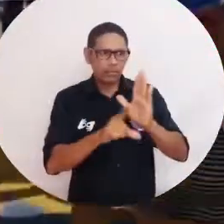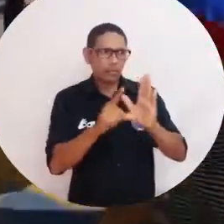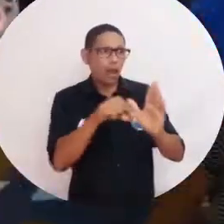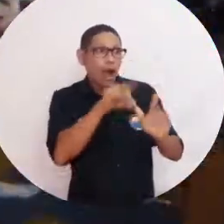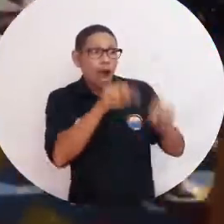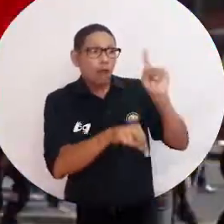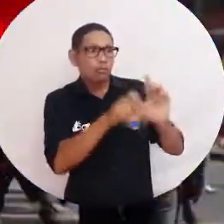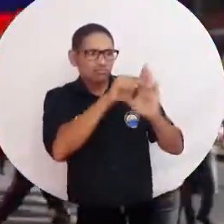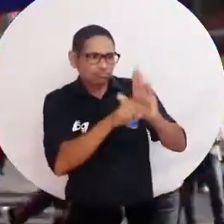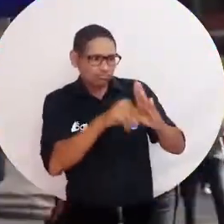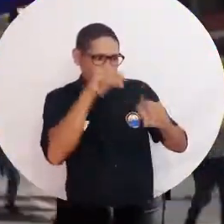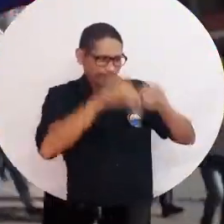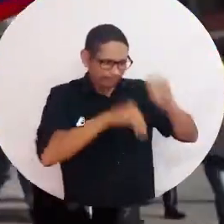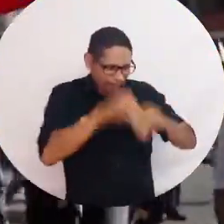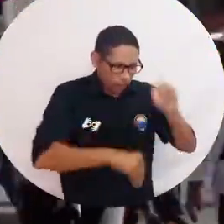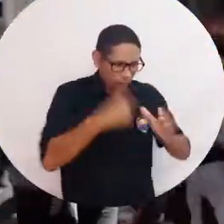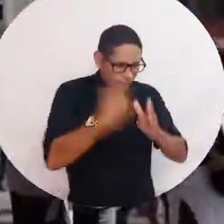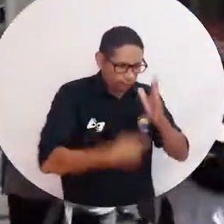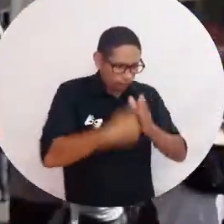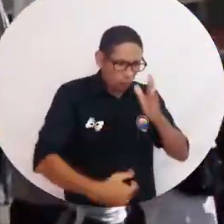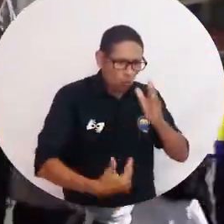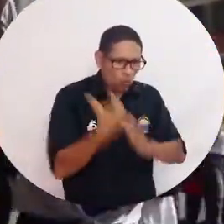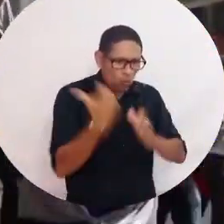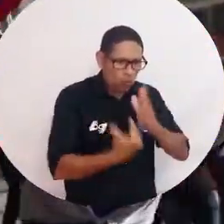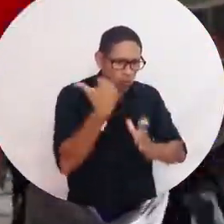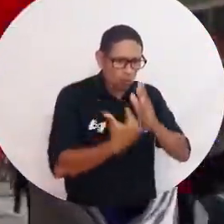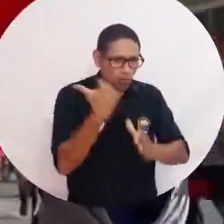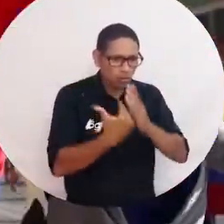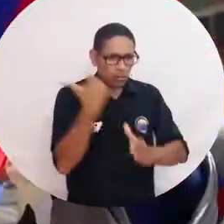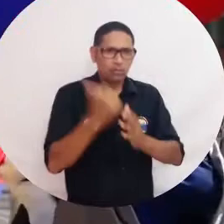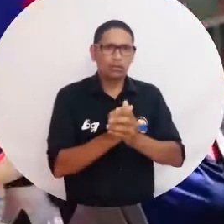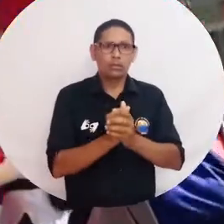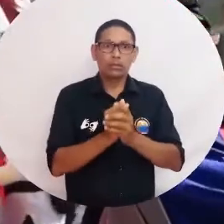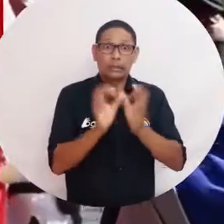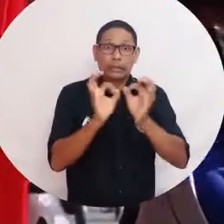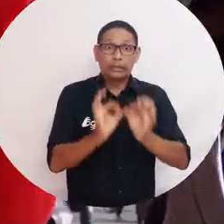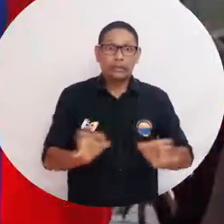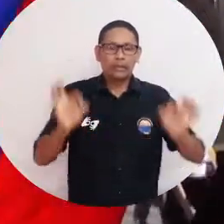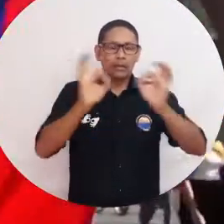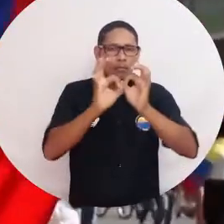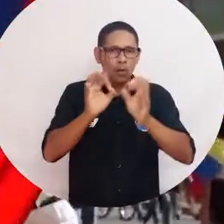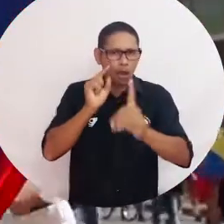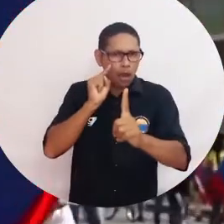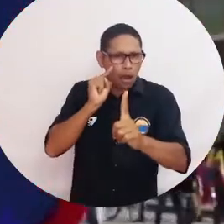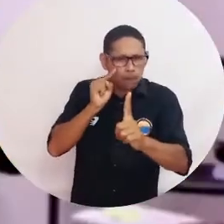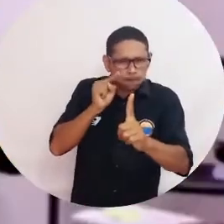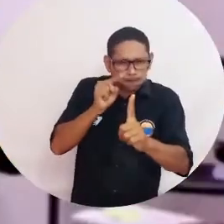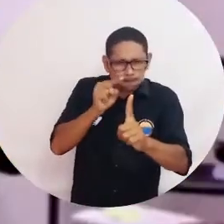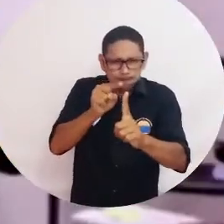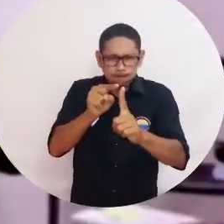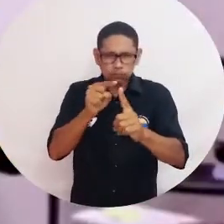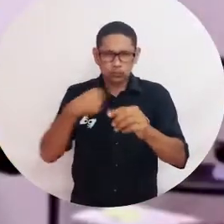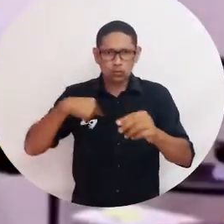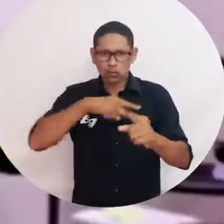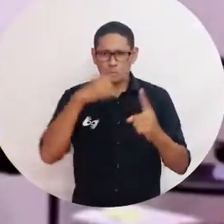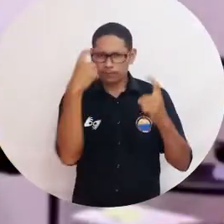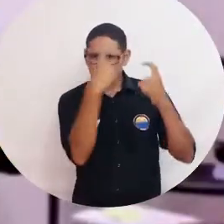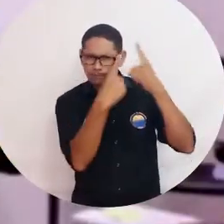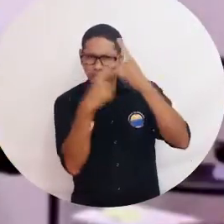nuevas, pueden modificar normas constitucionales, promover reformas constitucionales, en fin, nos permitiría canalizar